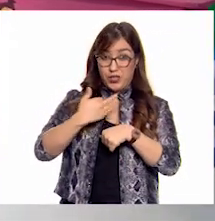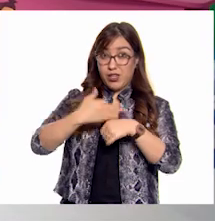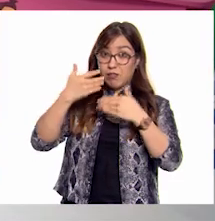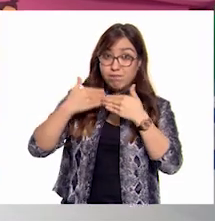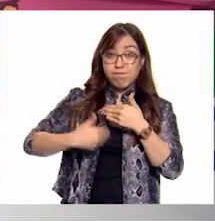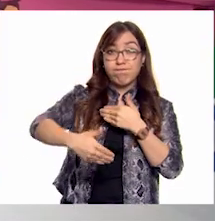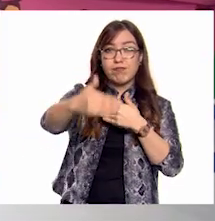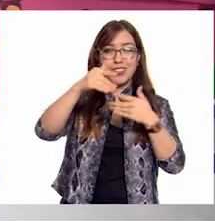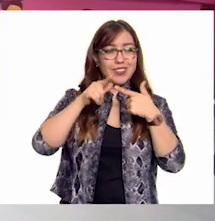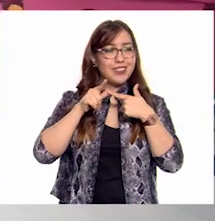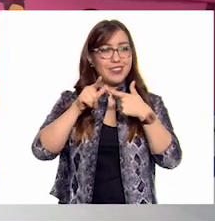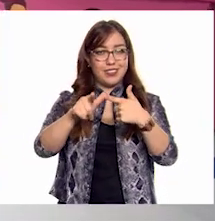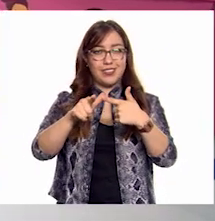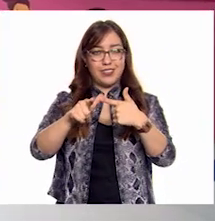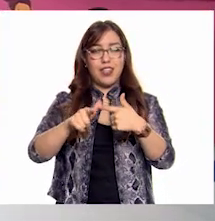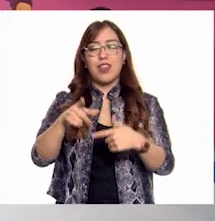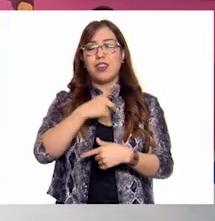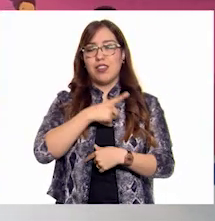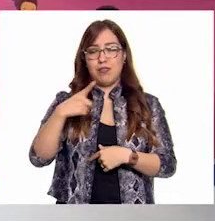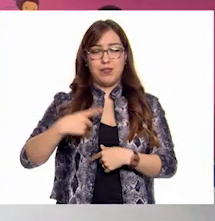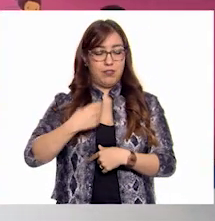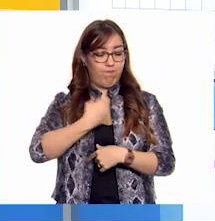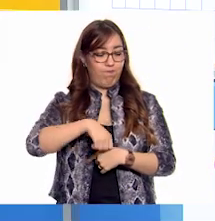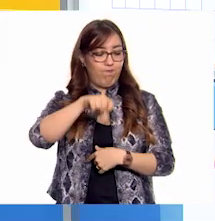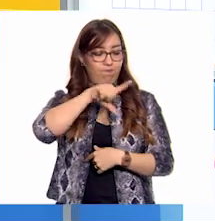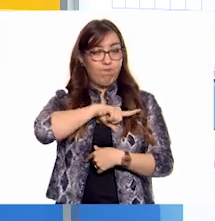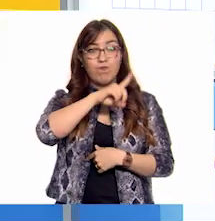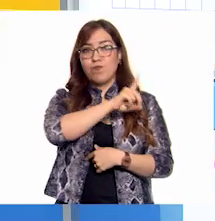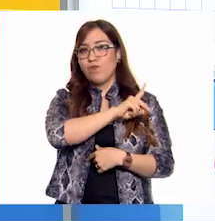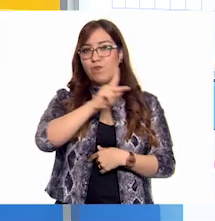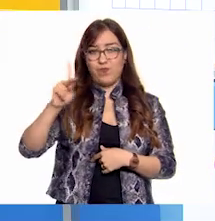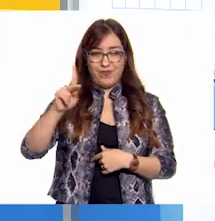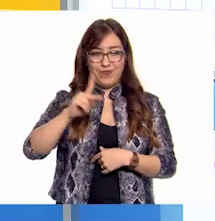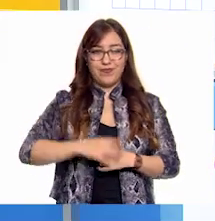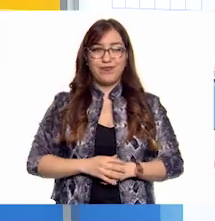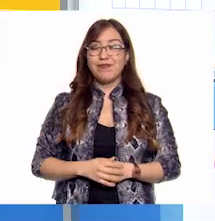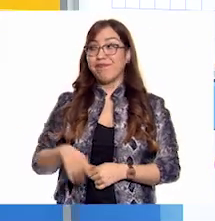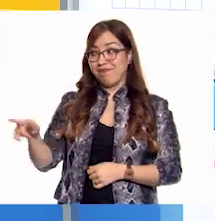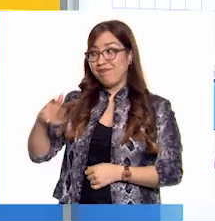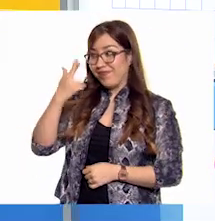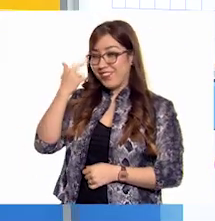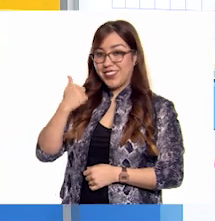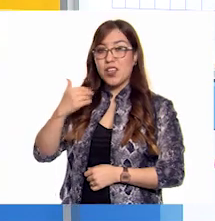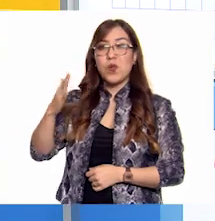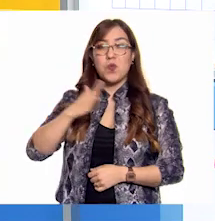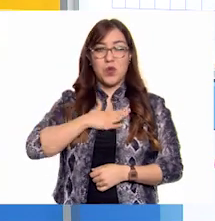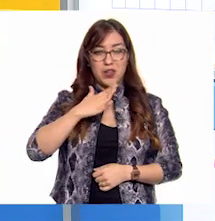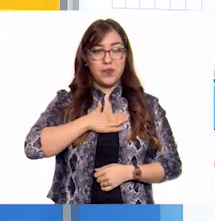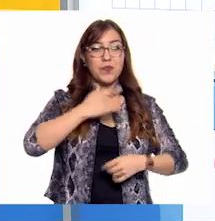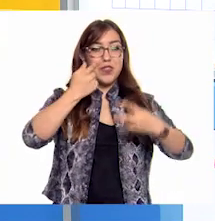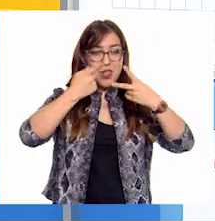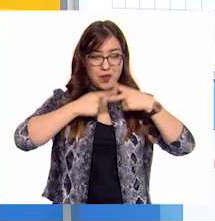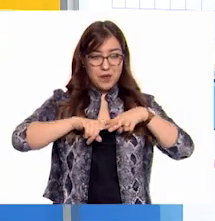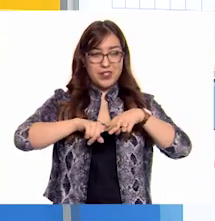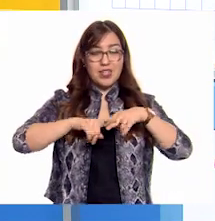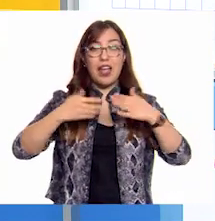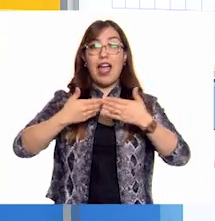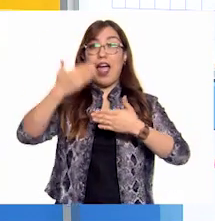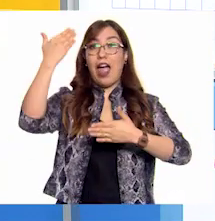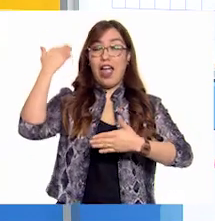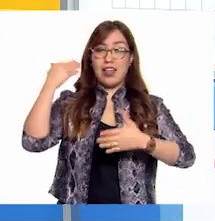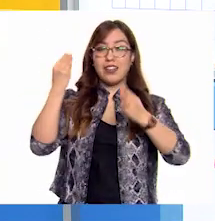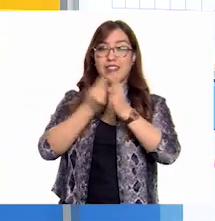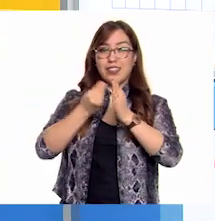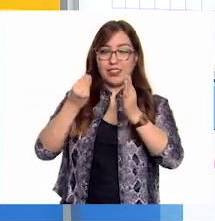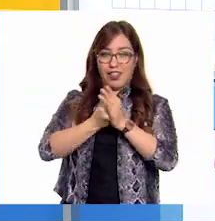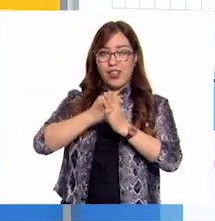mantenernos muy sanos. Tienes mucha razón. Y bueno, para iniciar vamos a hacer un repaso de clases anteriores que nos